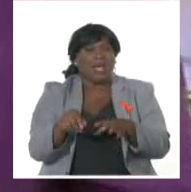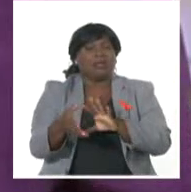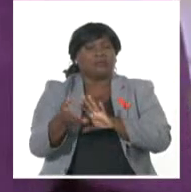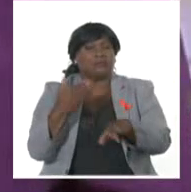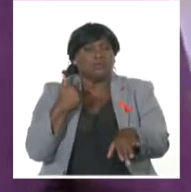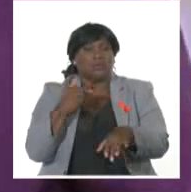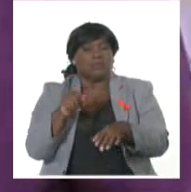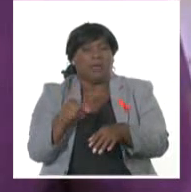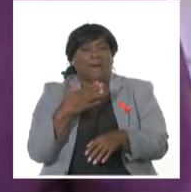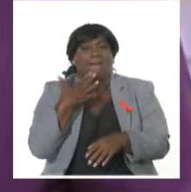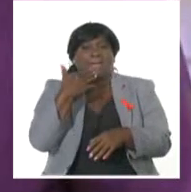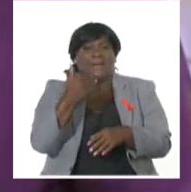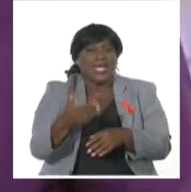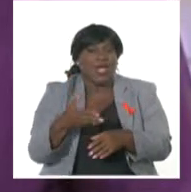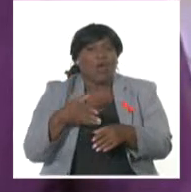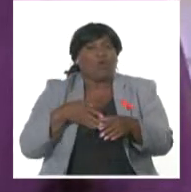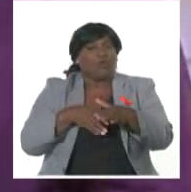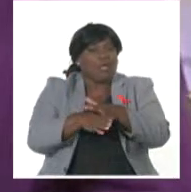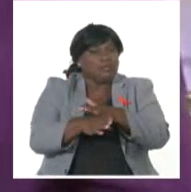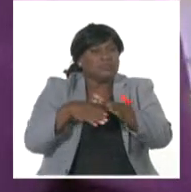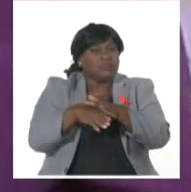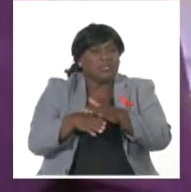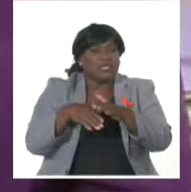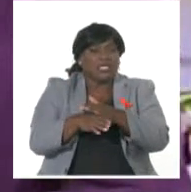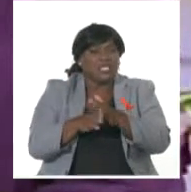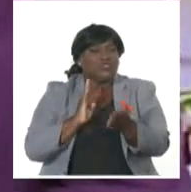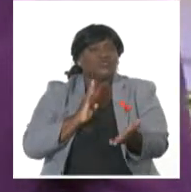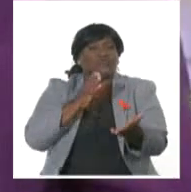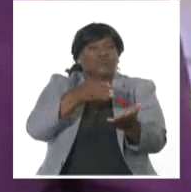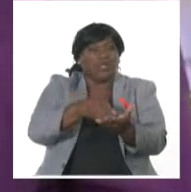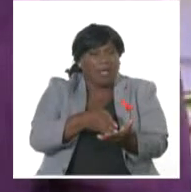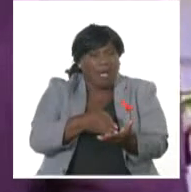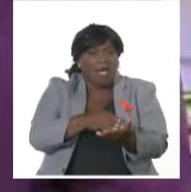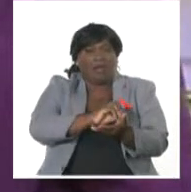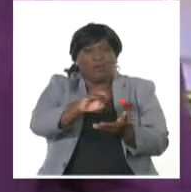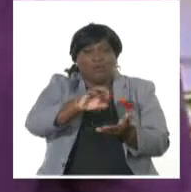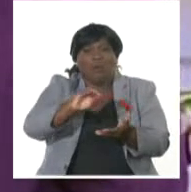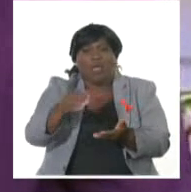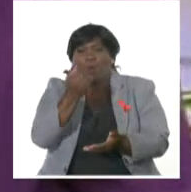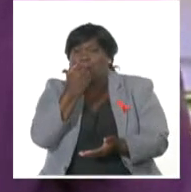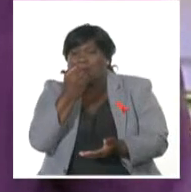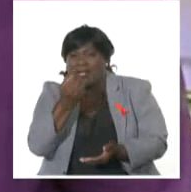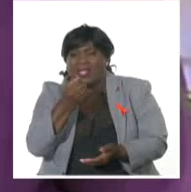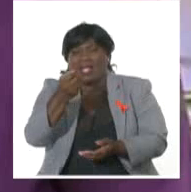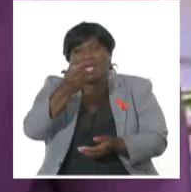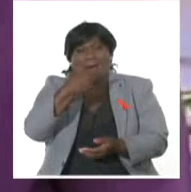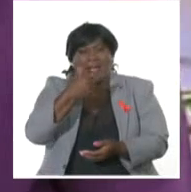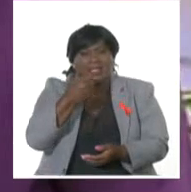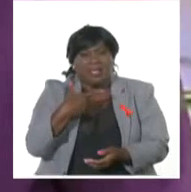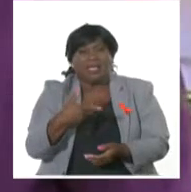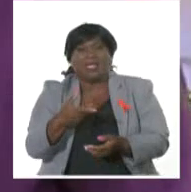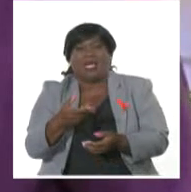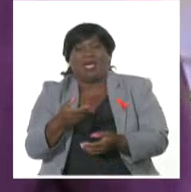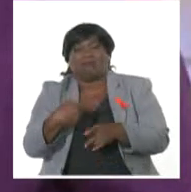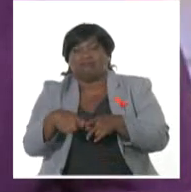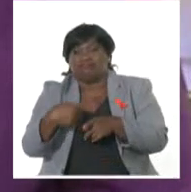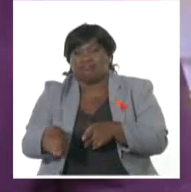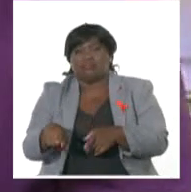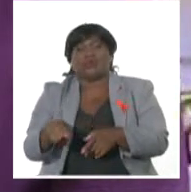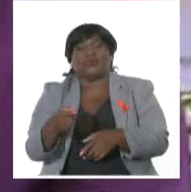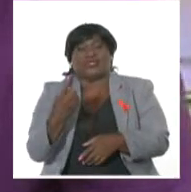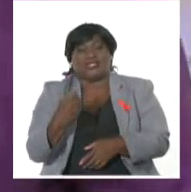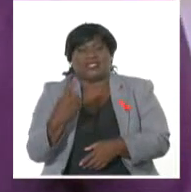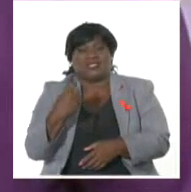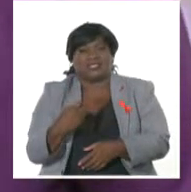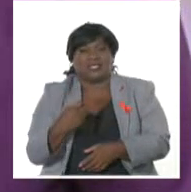Habrá mejor acceso para llevar a esos lugares insumos, alimentos y lo que ellos puedan necesitar.